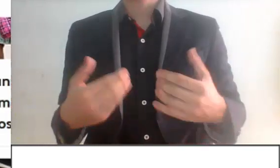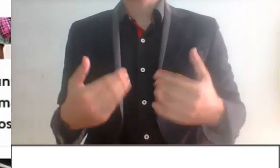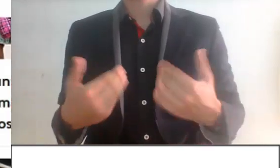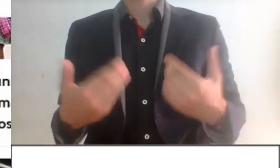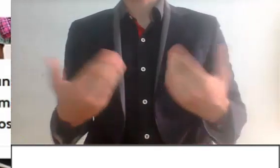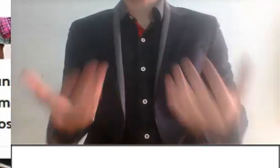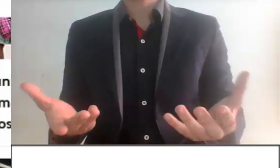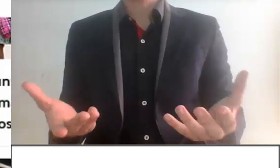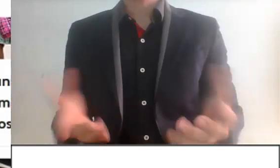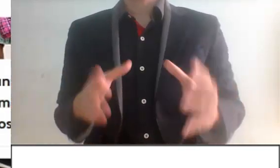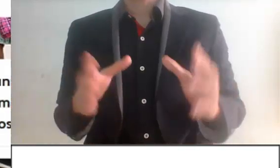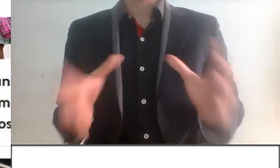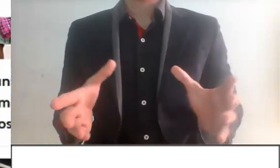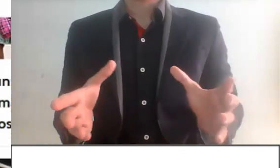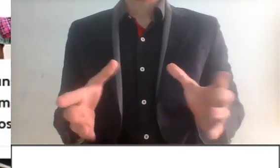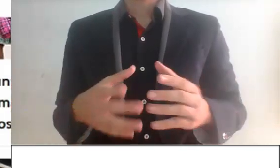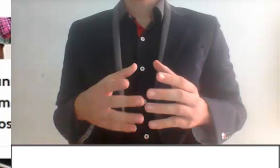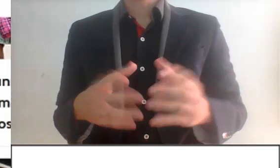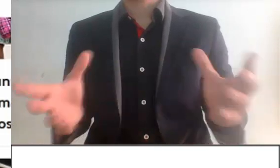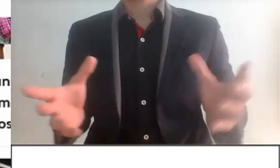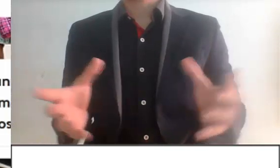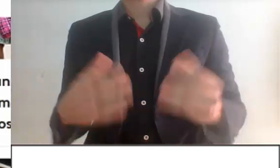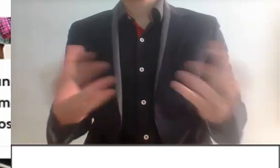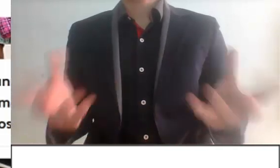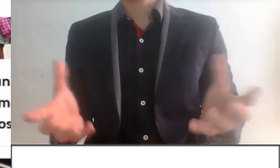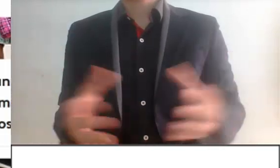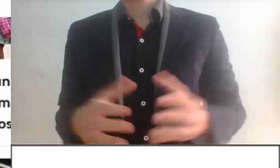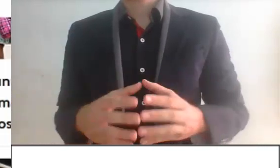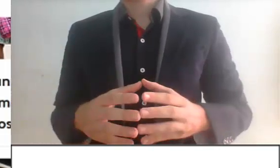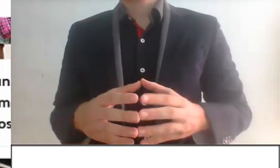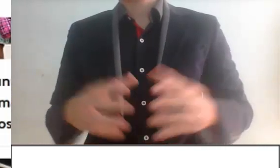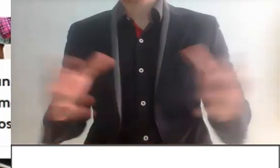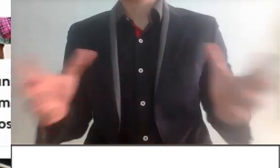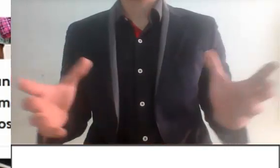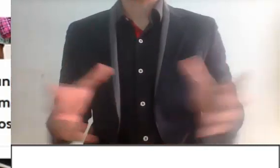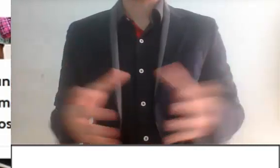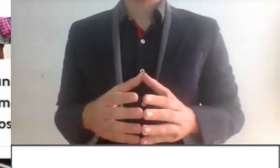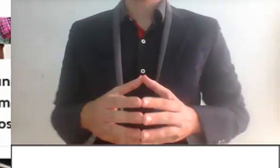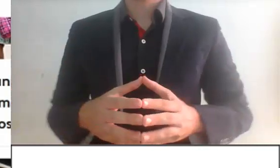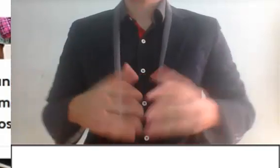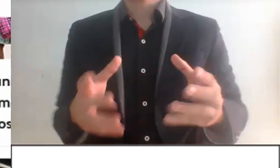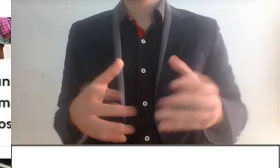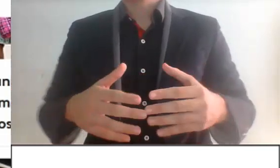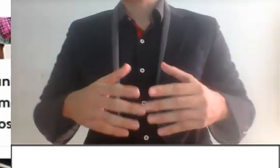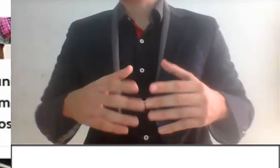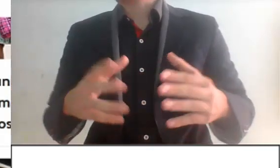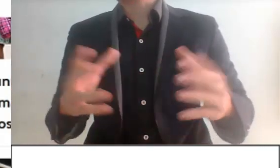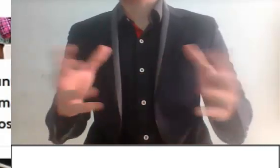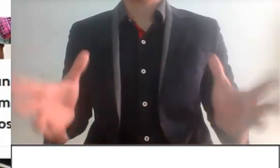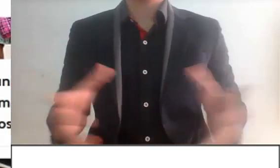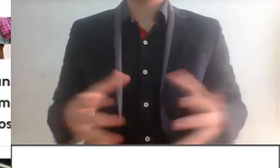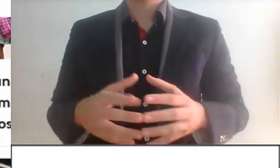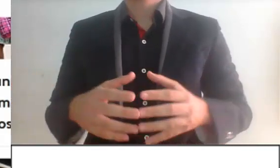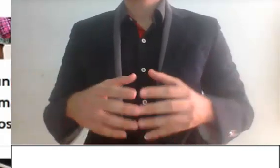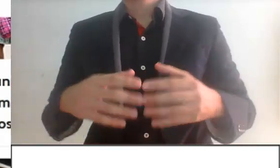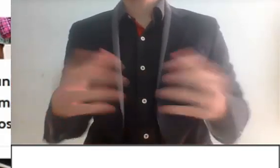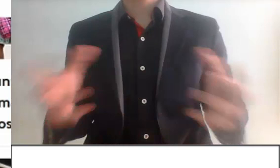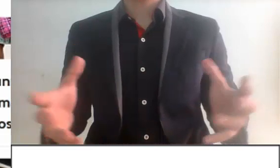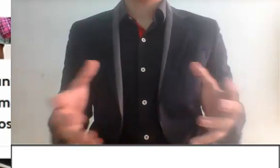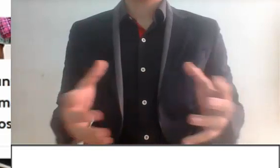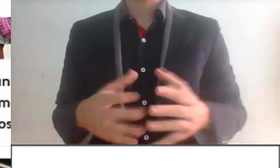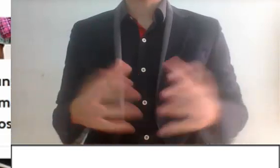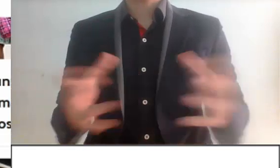su punto. Yo les voy a expresar el mío. Pero, pues bueno, creo que es ridículo decir que esto es por temas socialistas, por acabar con la propiedad privada.